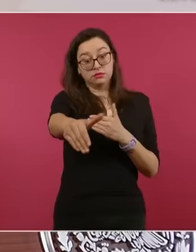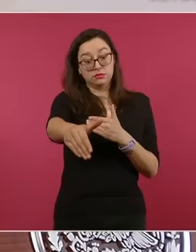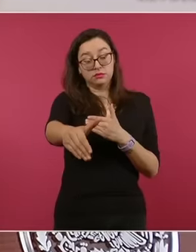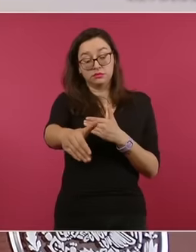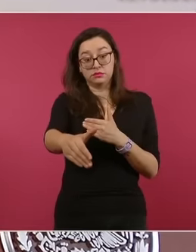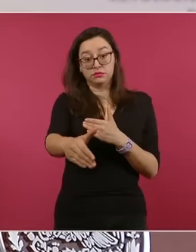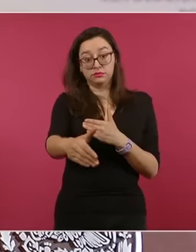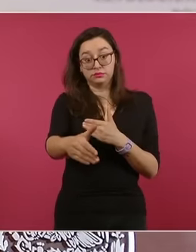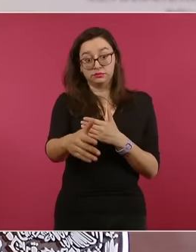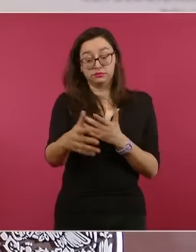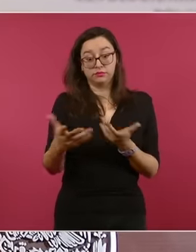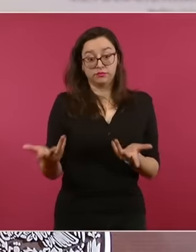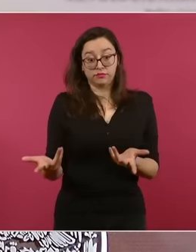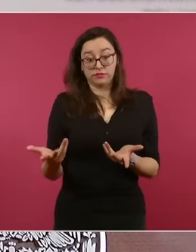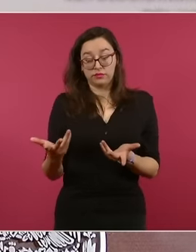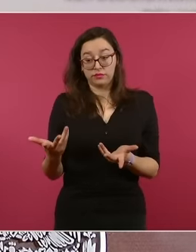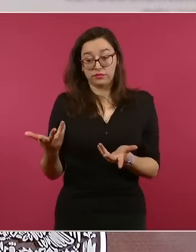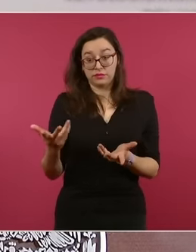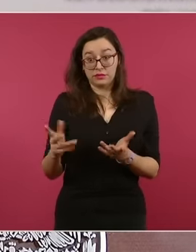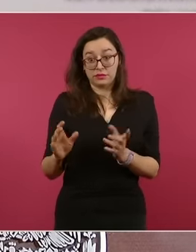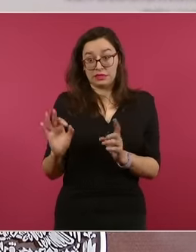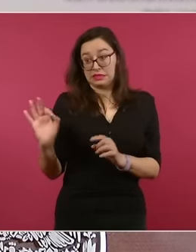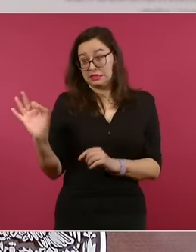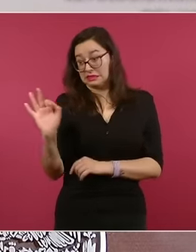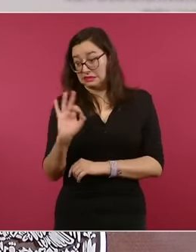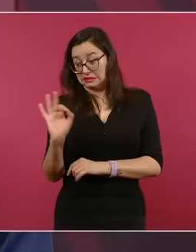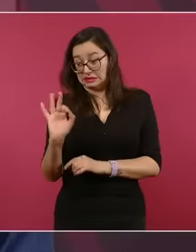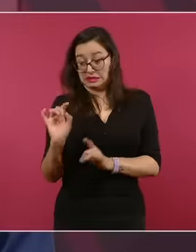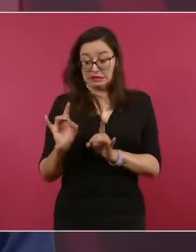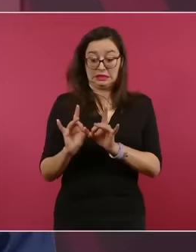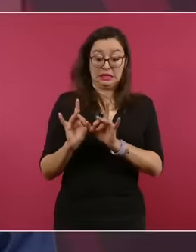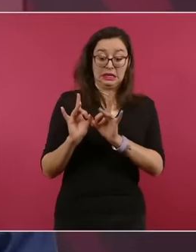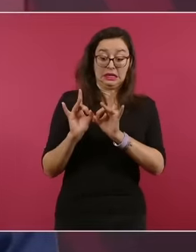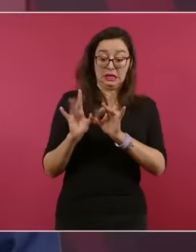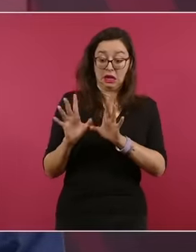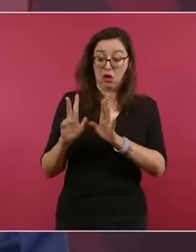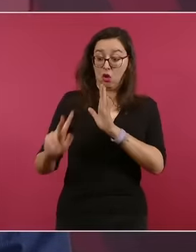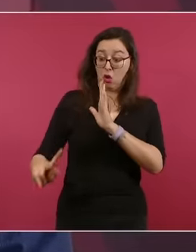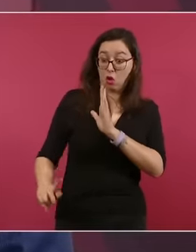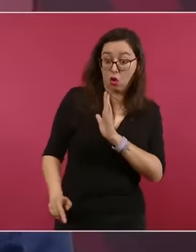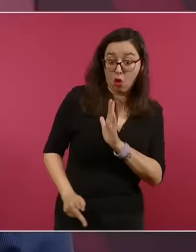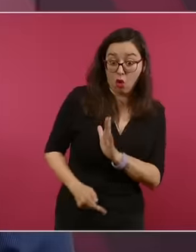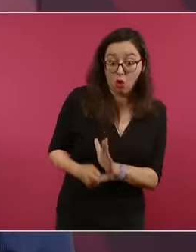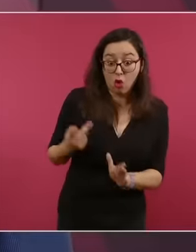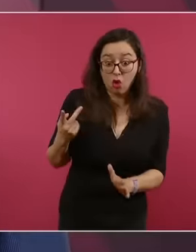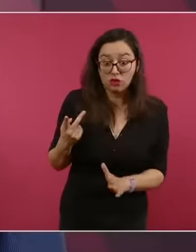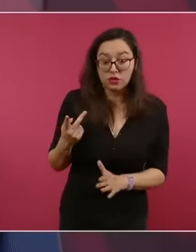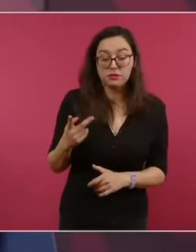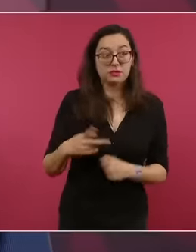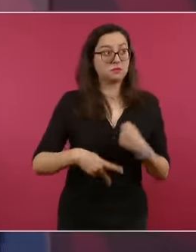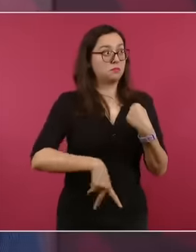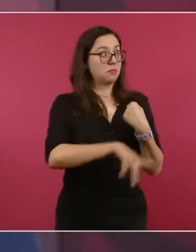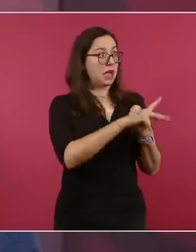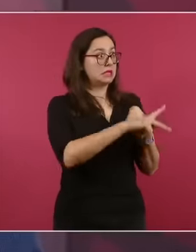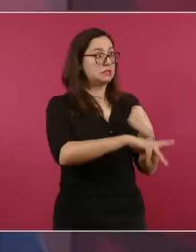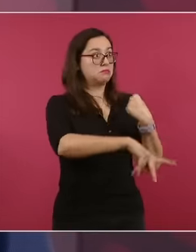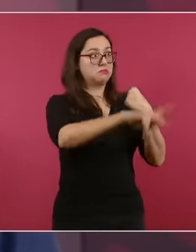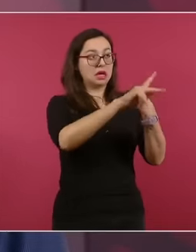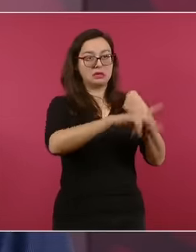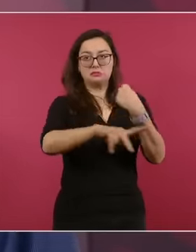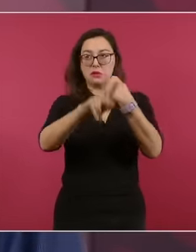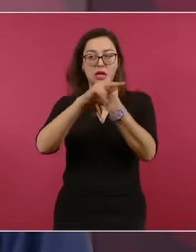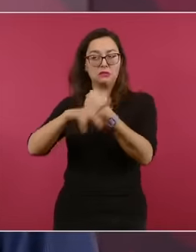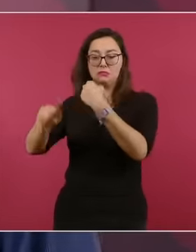como referencia estos lamentables acontecimientos, cualquier Estado-Nación